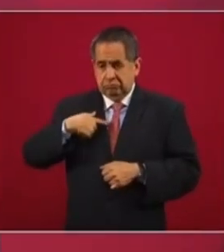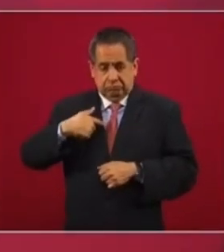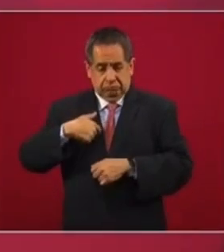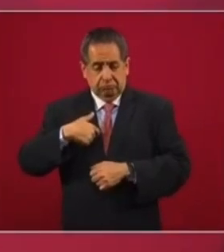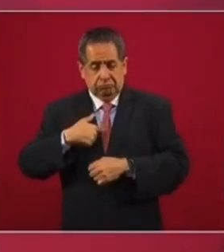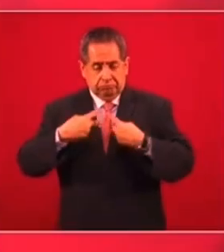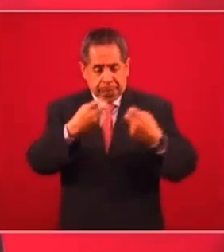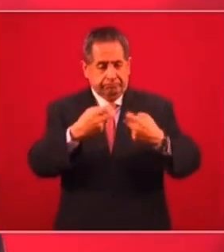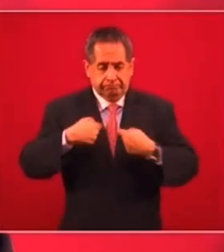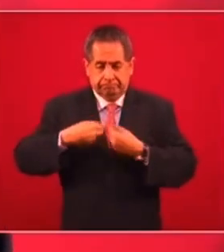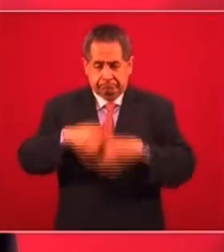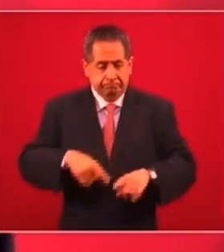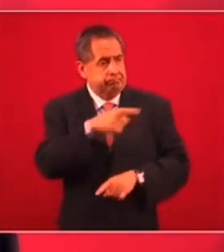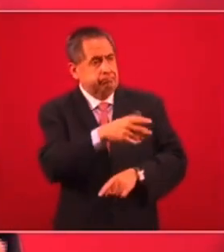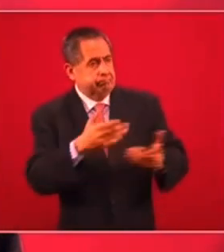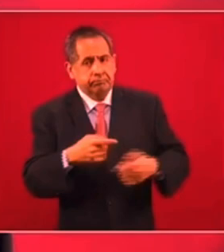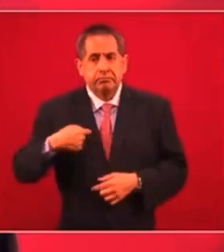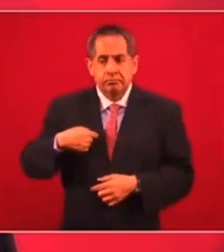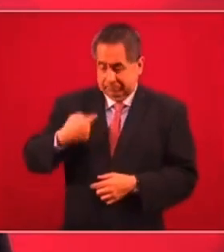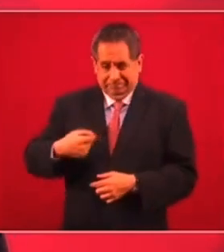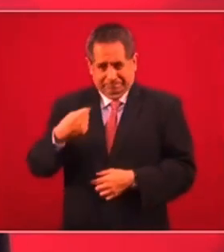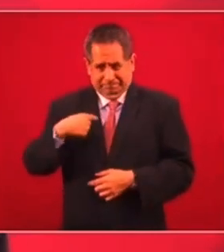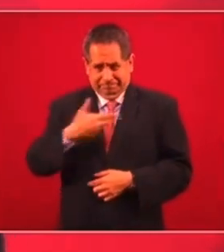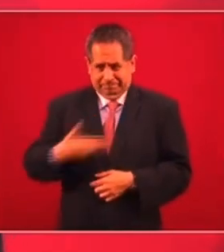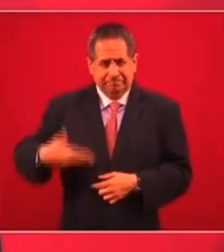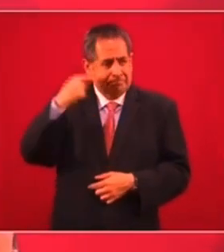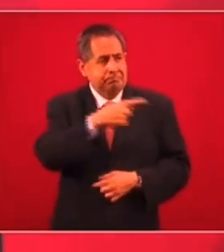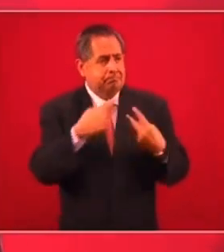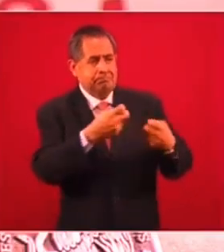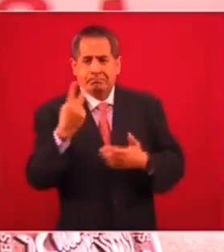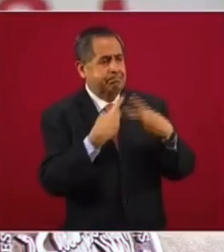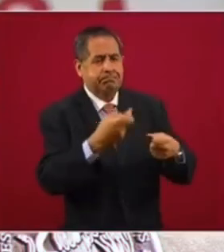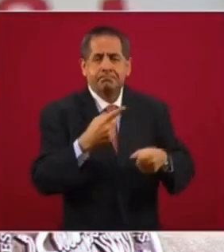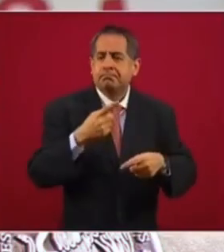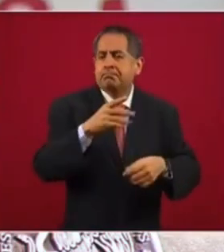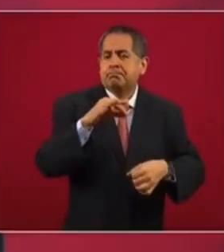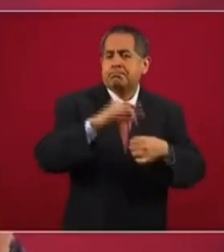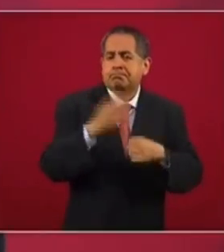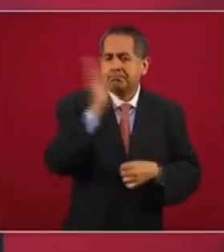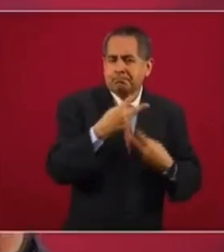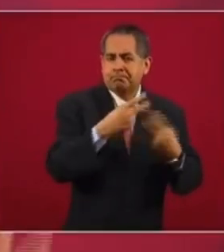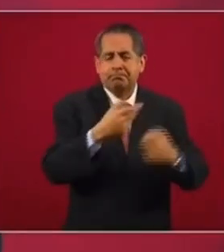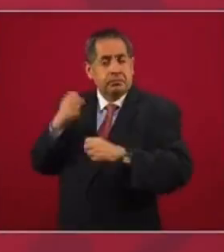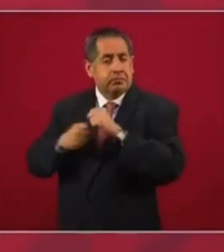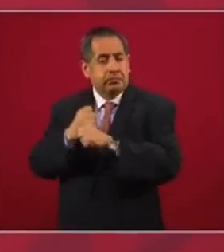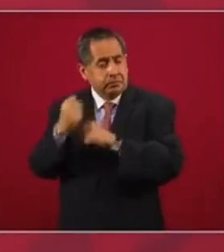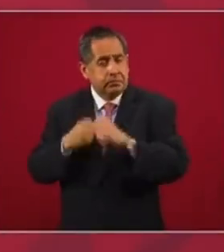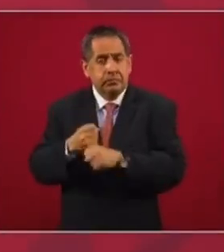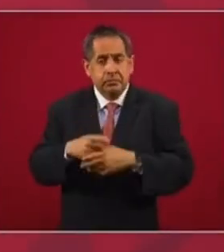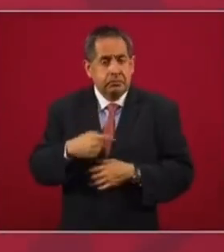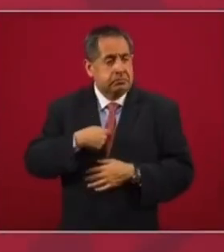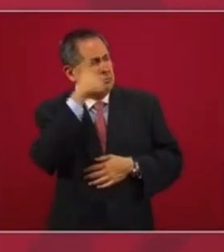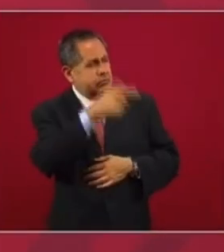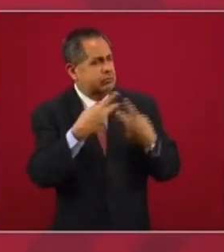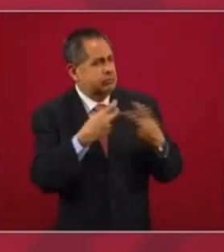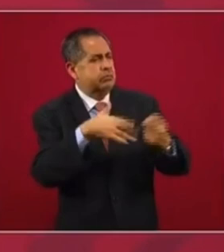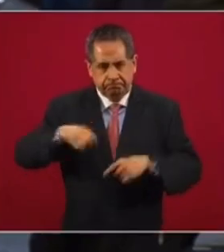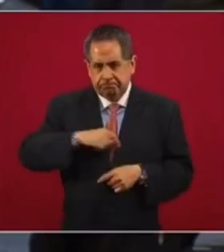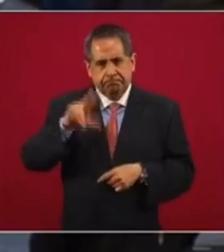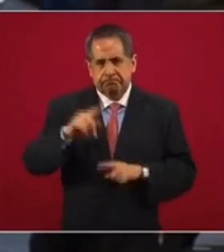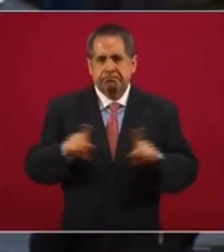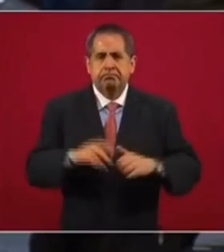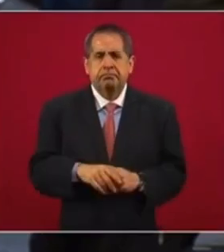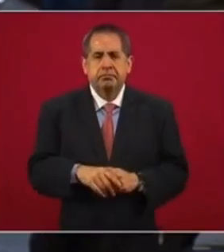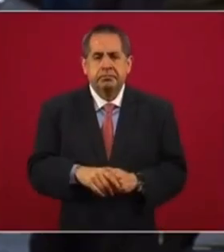fraude electoral. Quien estaba ahora de presidente de México fue víctima del fraude electoral varias veces. Me robaron la presidencia de la República. Porque fuimos víctimas del fraude electoral.